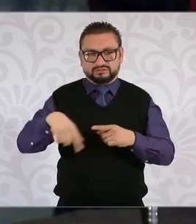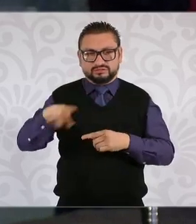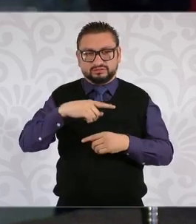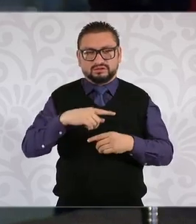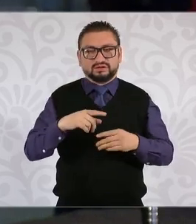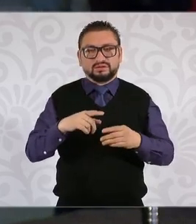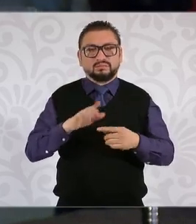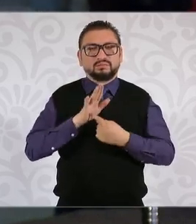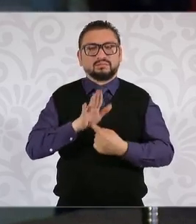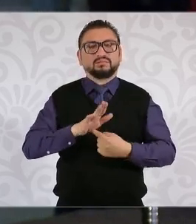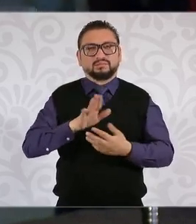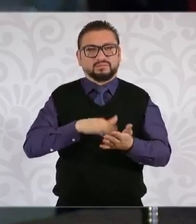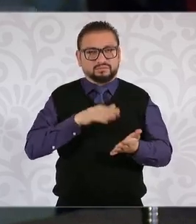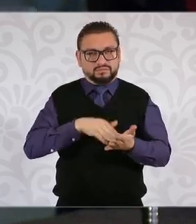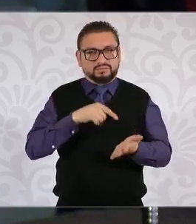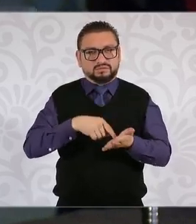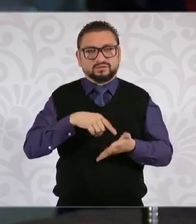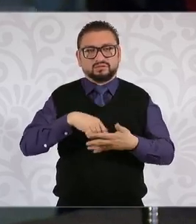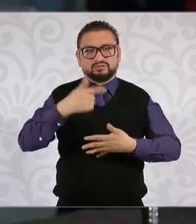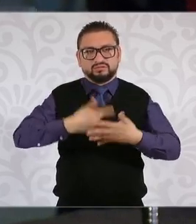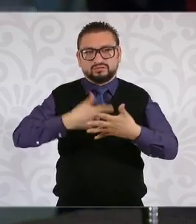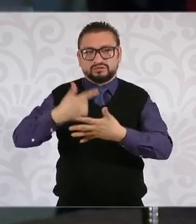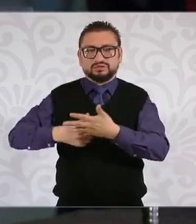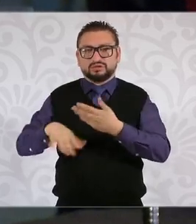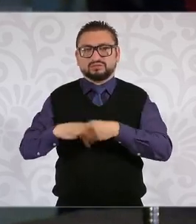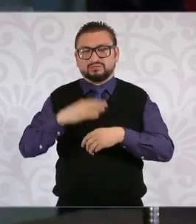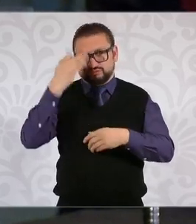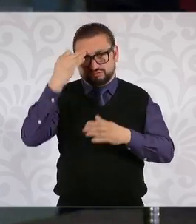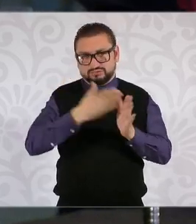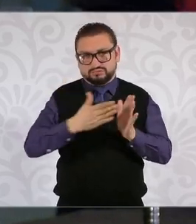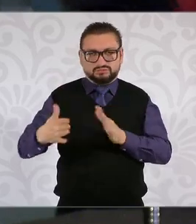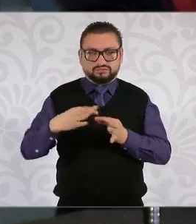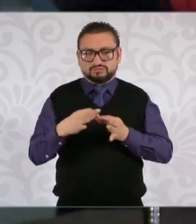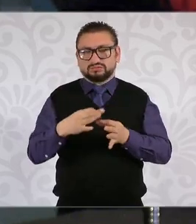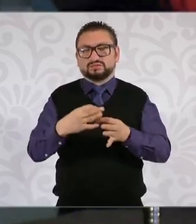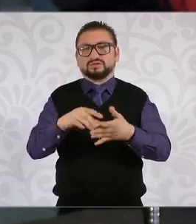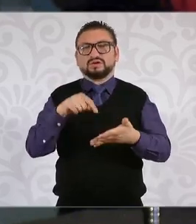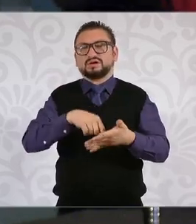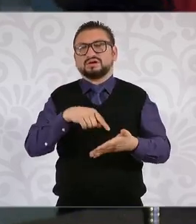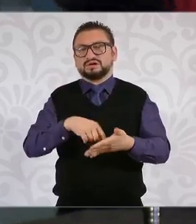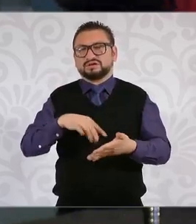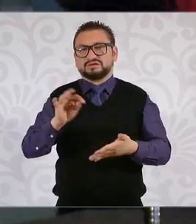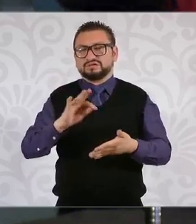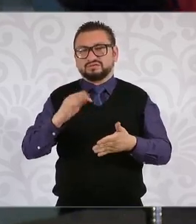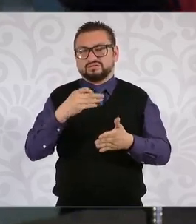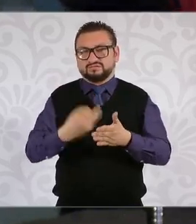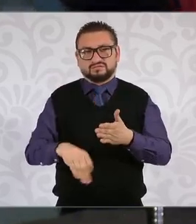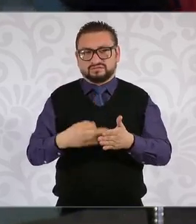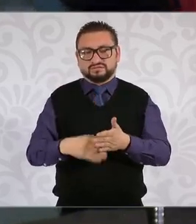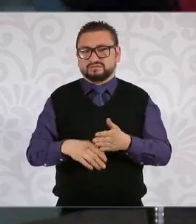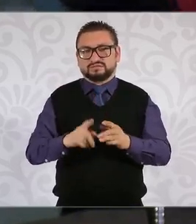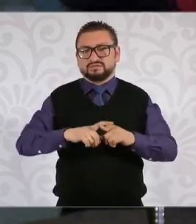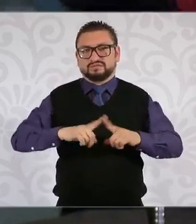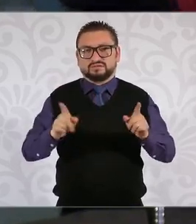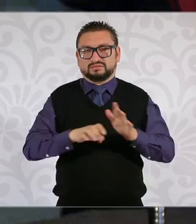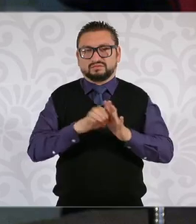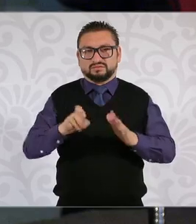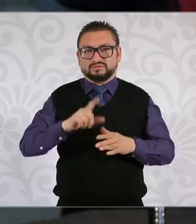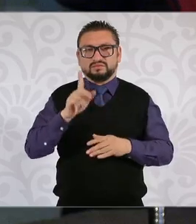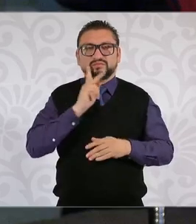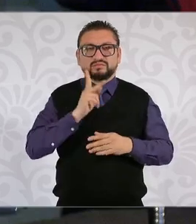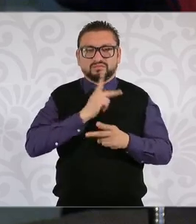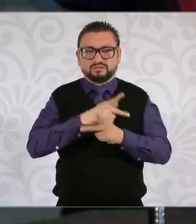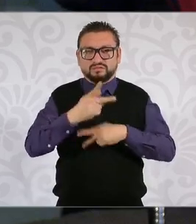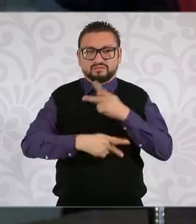documento de bitácora, sin embargo, se ha hablado de que podría ser no contundente, como si, por ejemplo, la muestra del